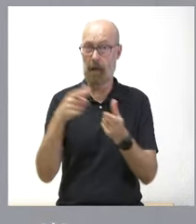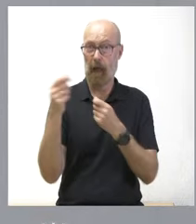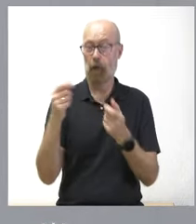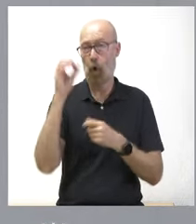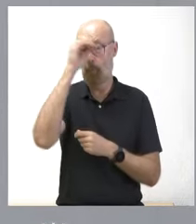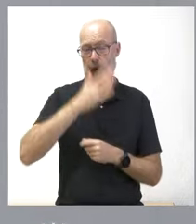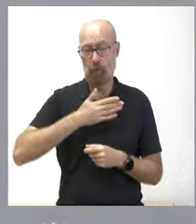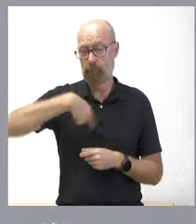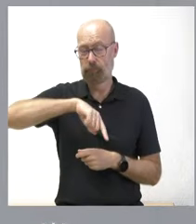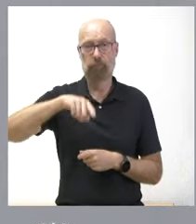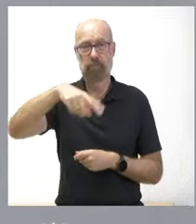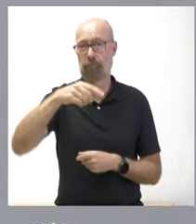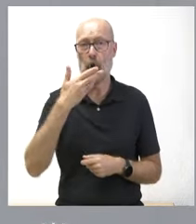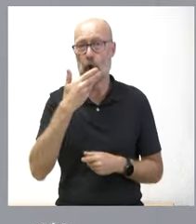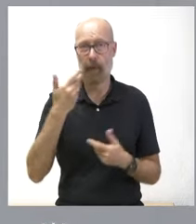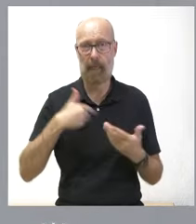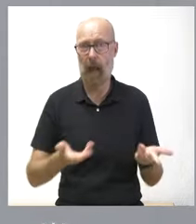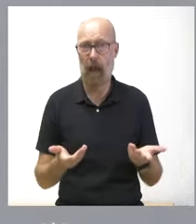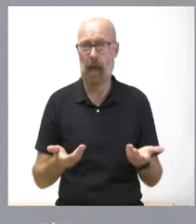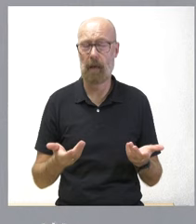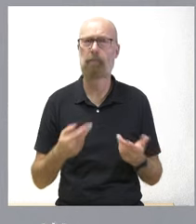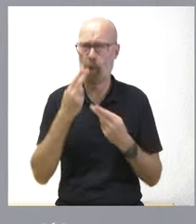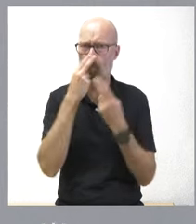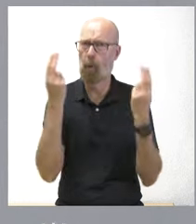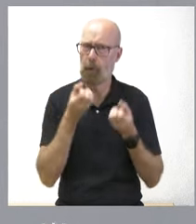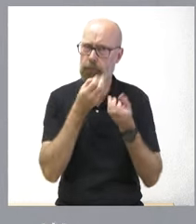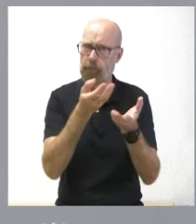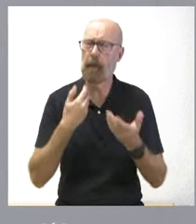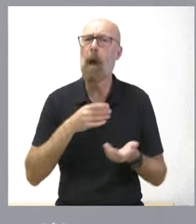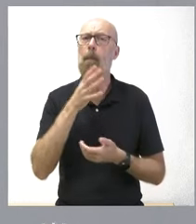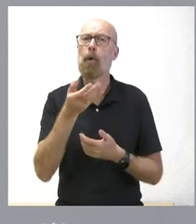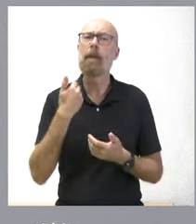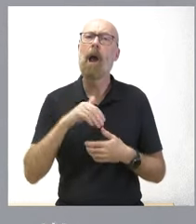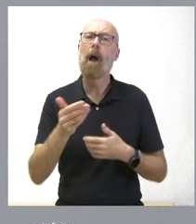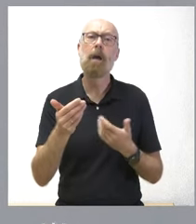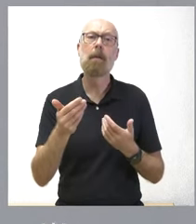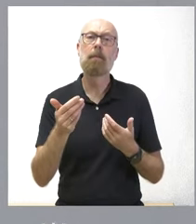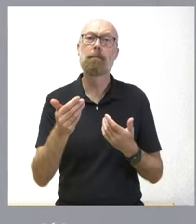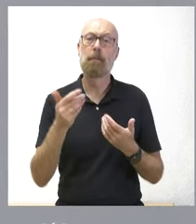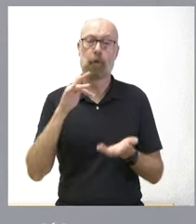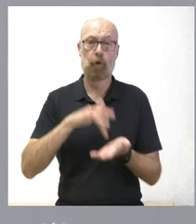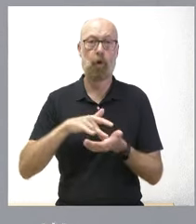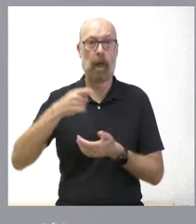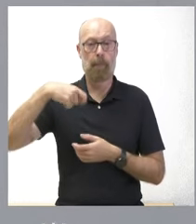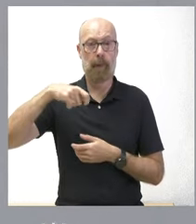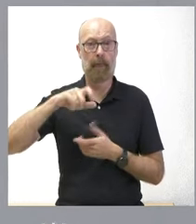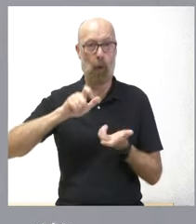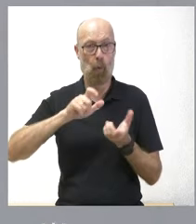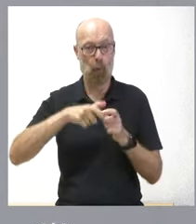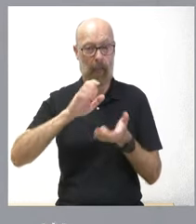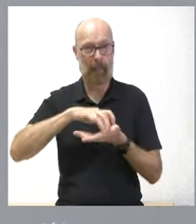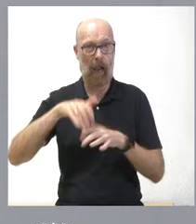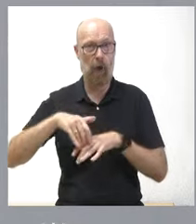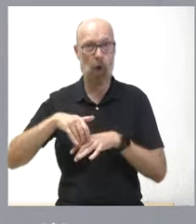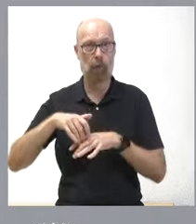perfectamente y que, además, es pública porque forma parte de la sesión de investidura del presidente de la Junta de Castilla y León y en el